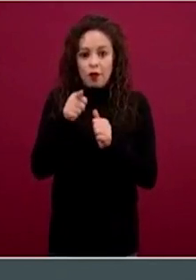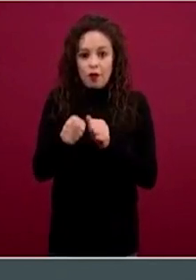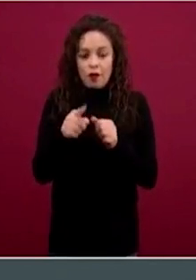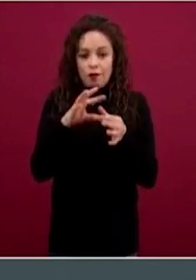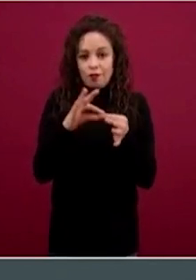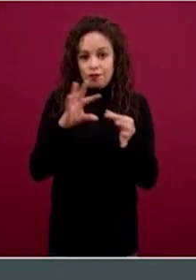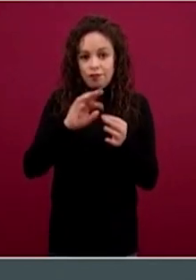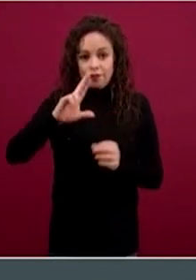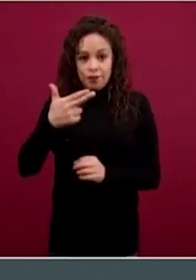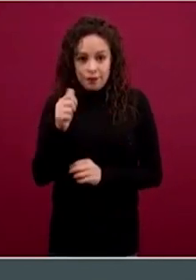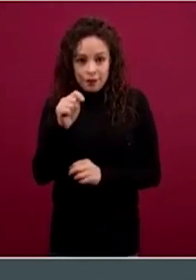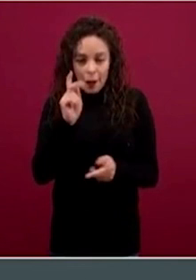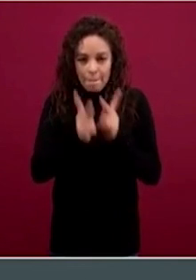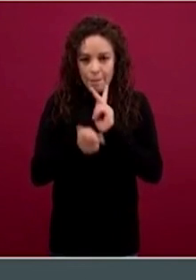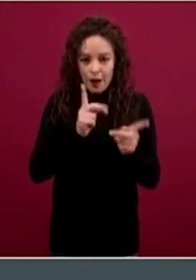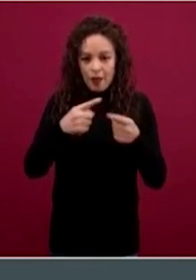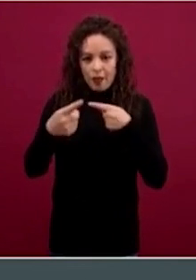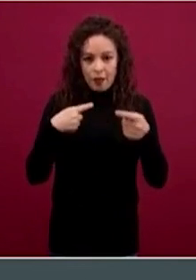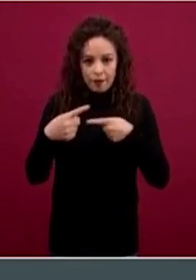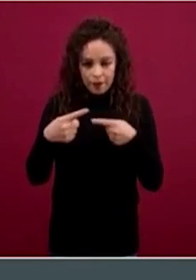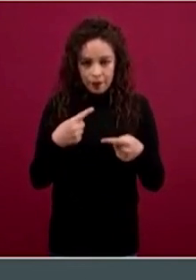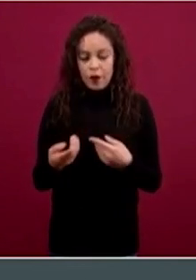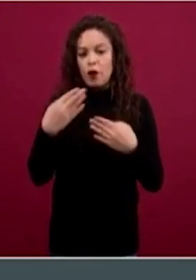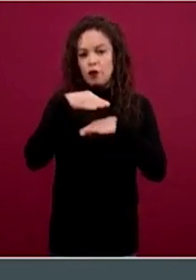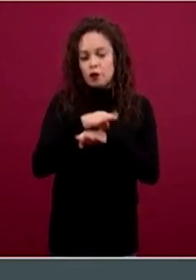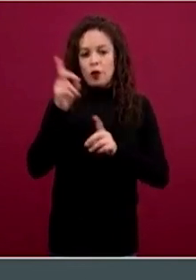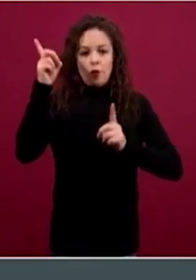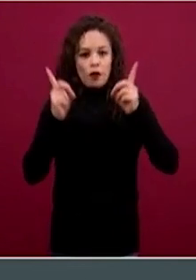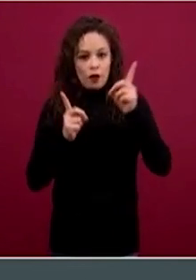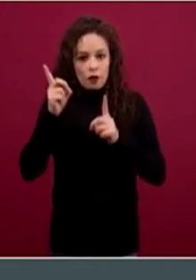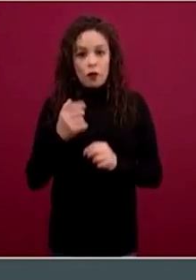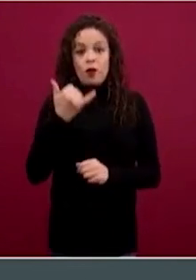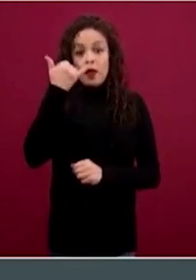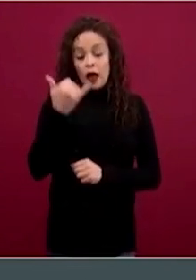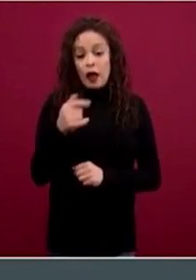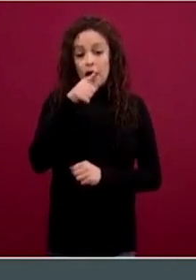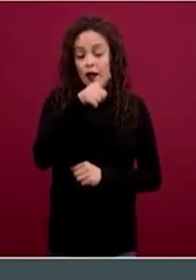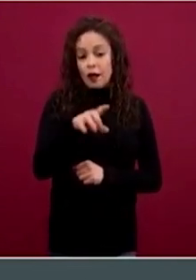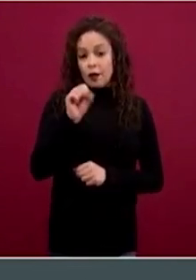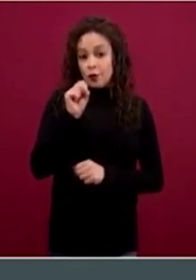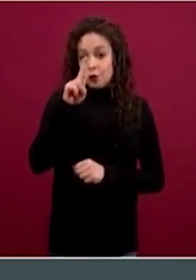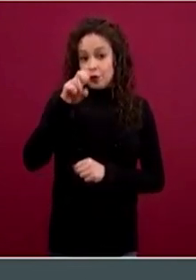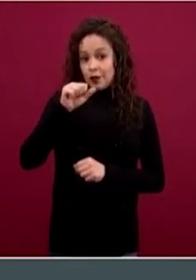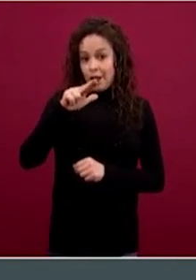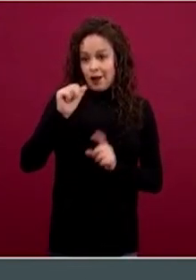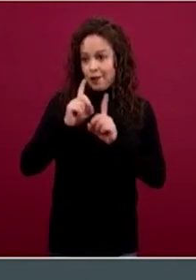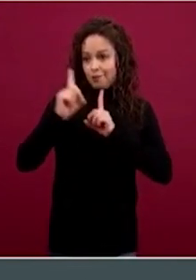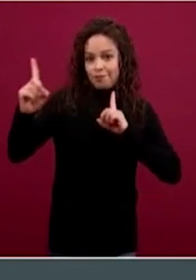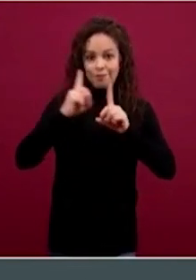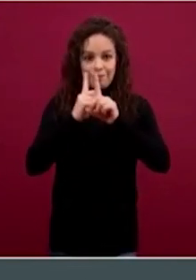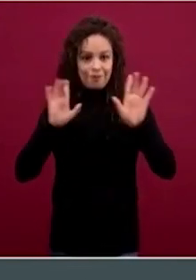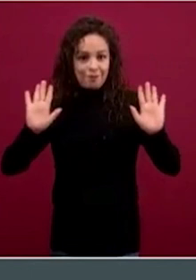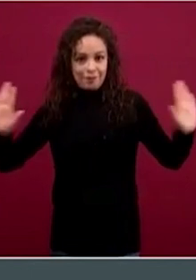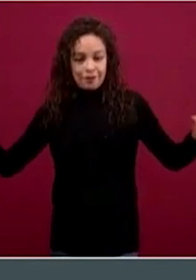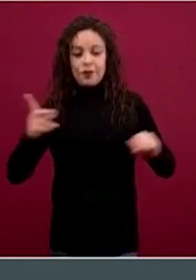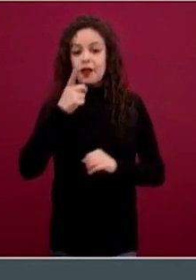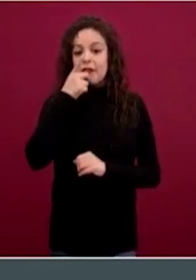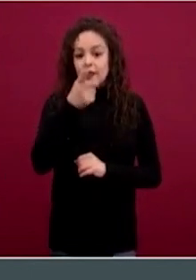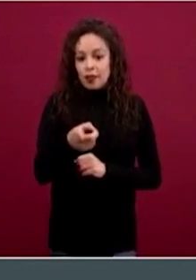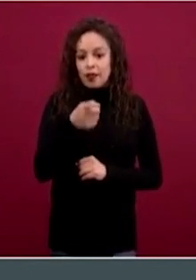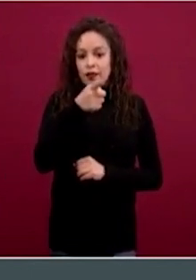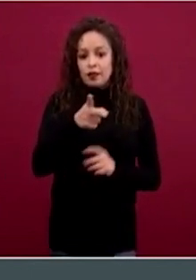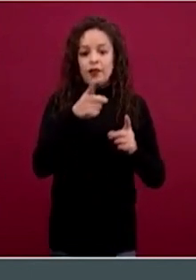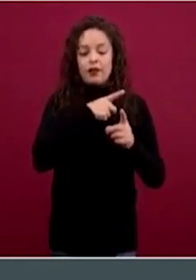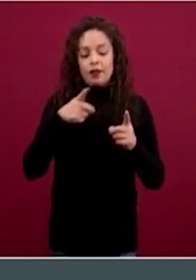hola, pregúntame tus dudas y sobre todo quédate en casa, es lo que dice Susana a distancia. El teléfono también, si lo quieren guardar, es 55